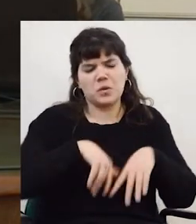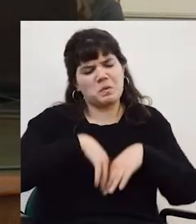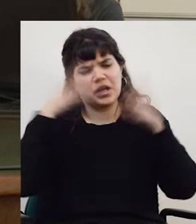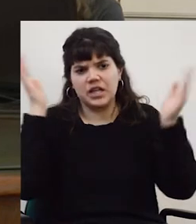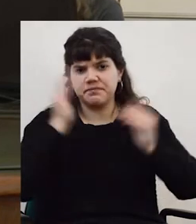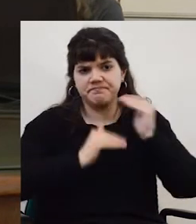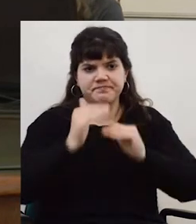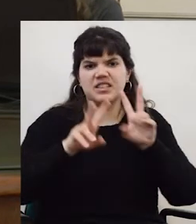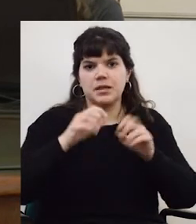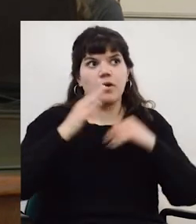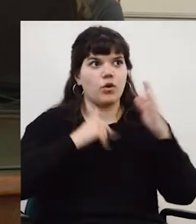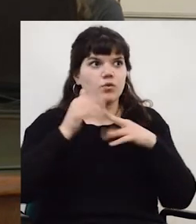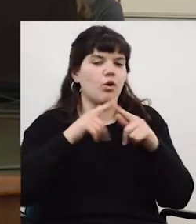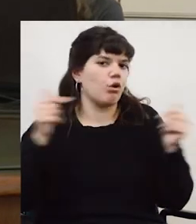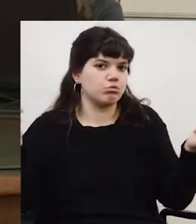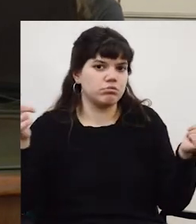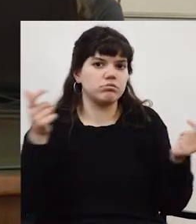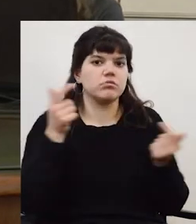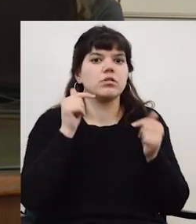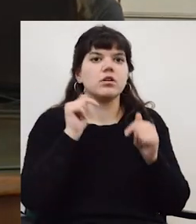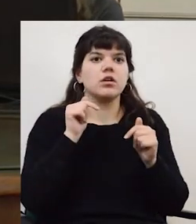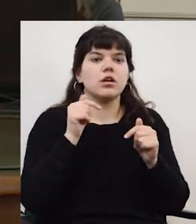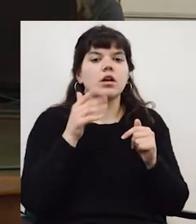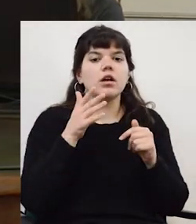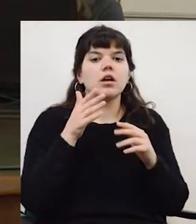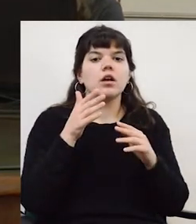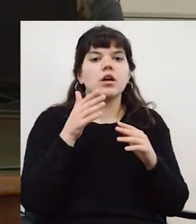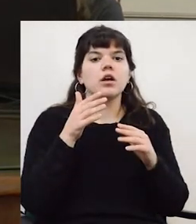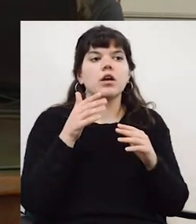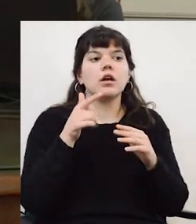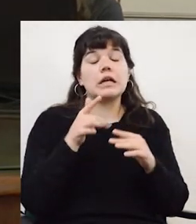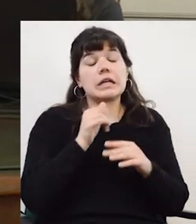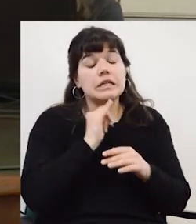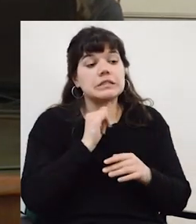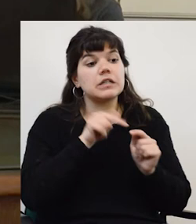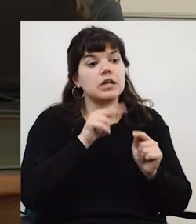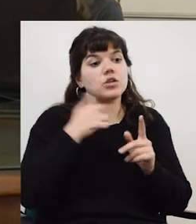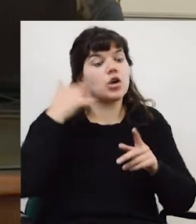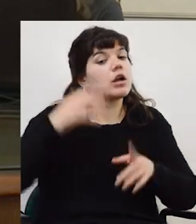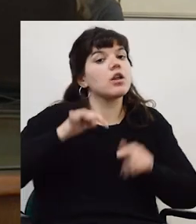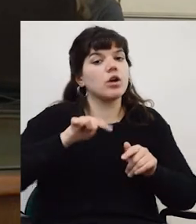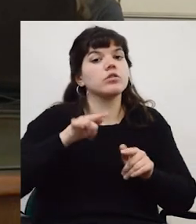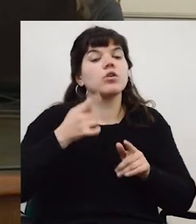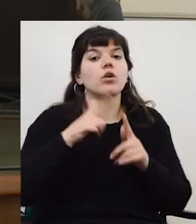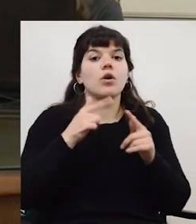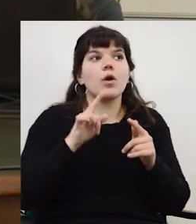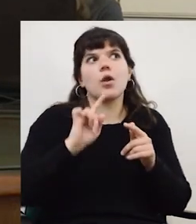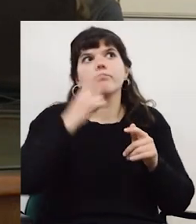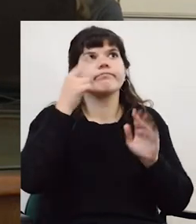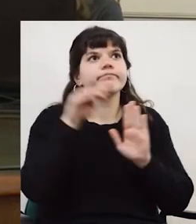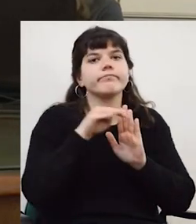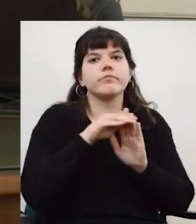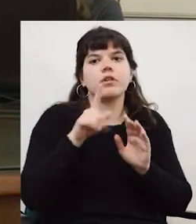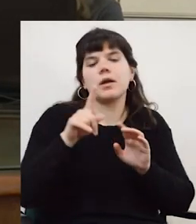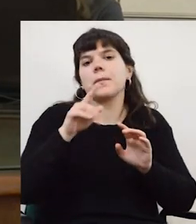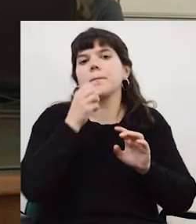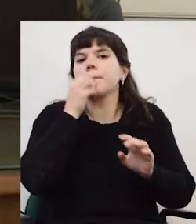proceso de construcción o sea cuán este sí y eso eso yo creo que es una de las cosas que sería muy importante